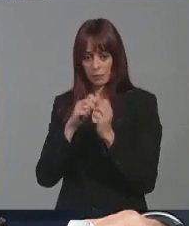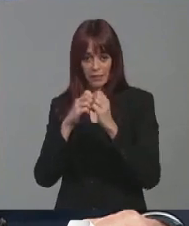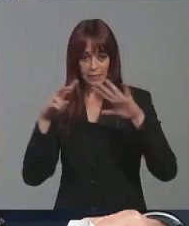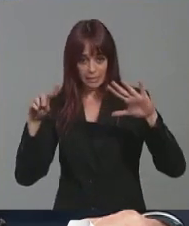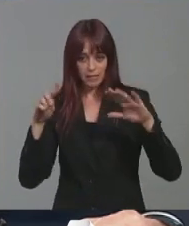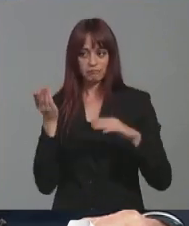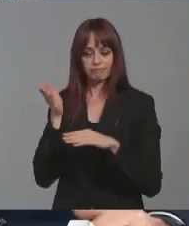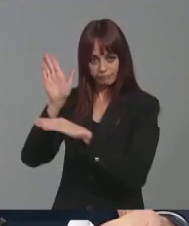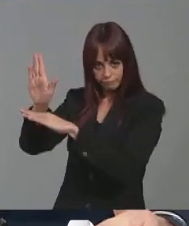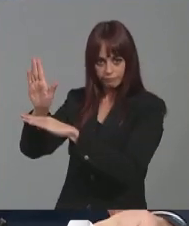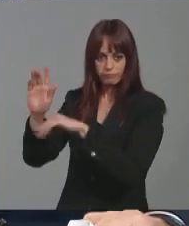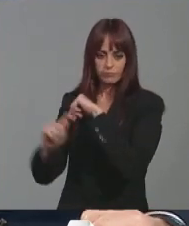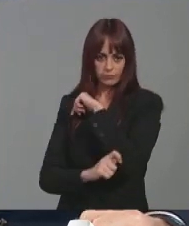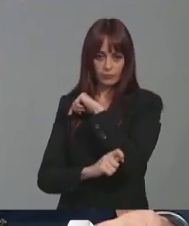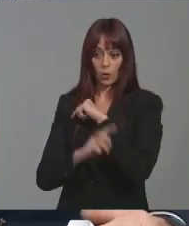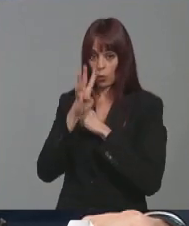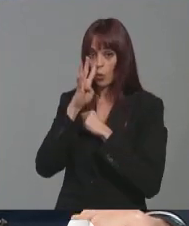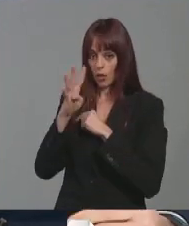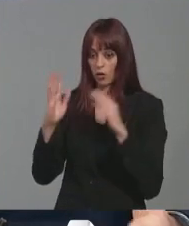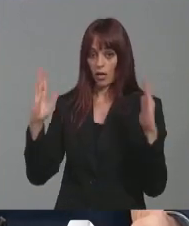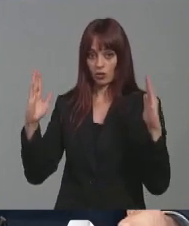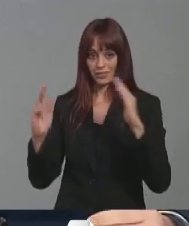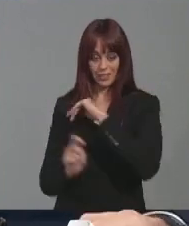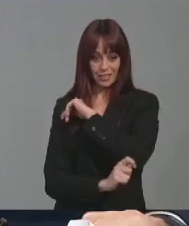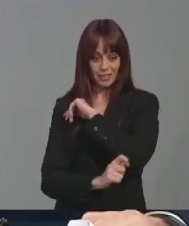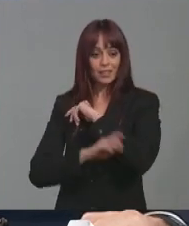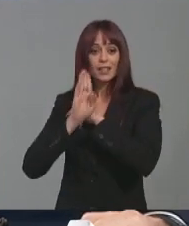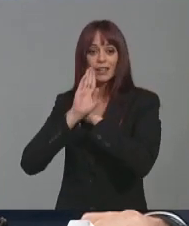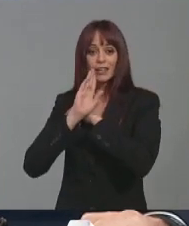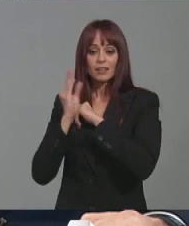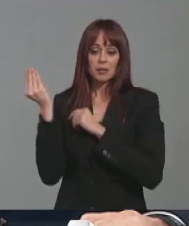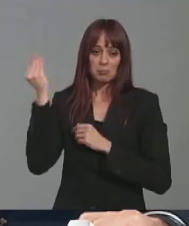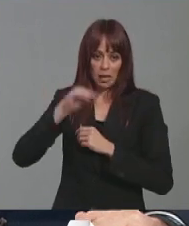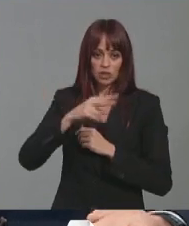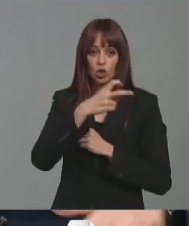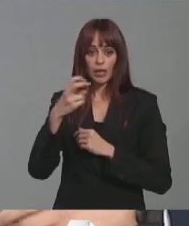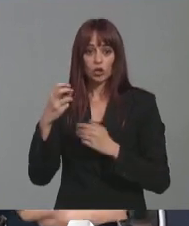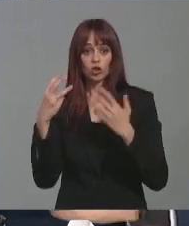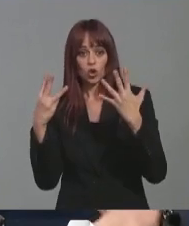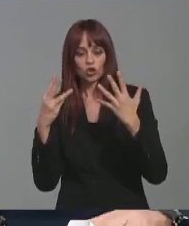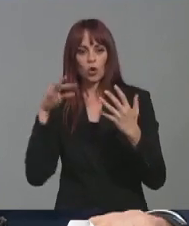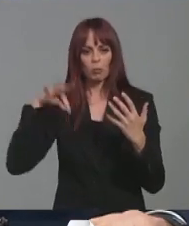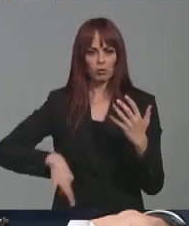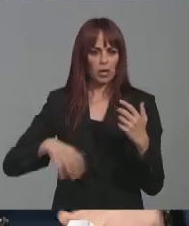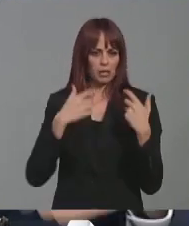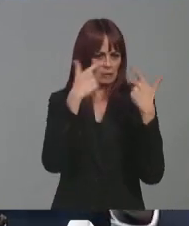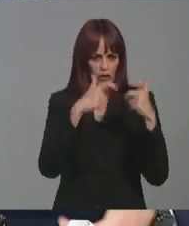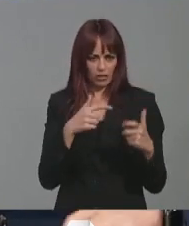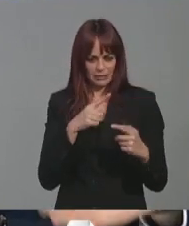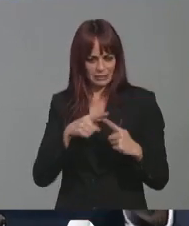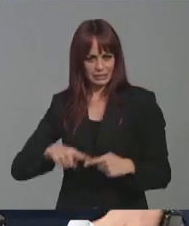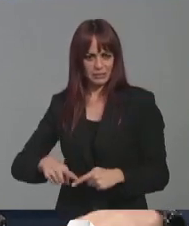que también a lo largo de estos cuatro años de esa estrategia se incorporarán 208 profesionales de diferentes categorías también,